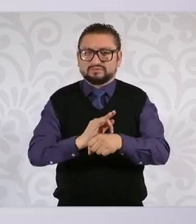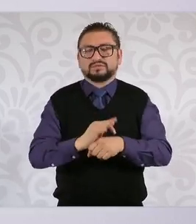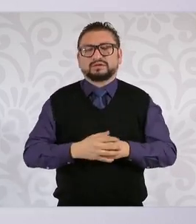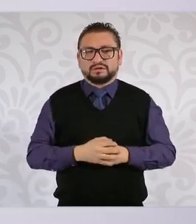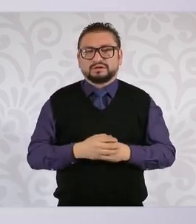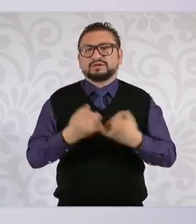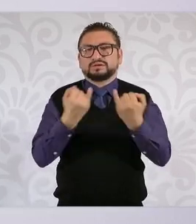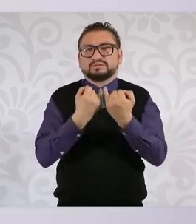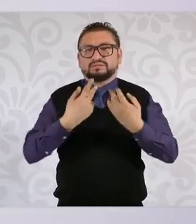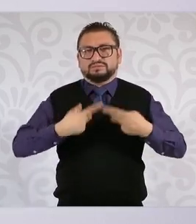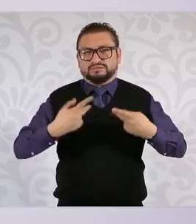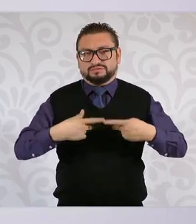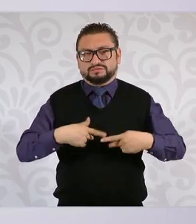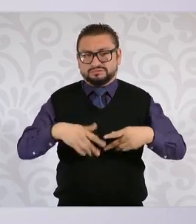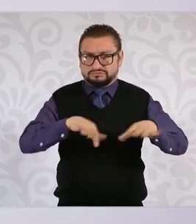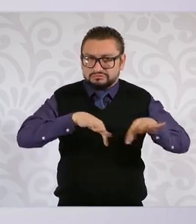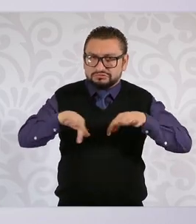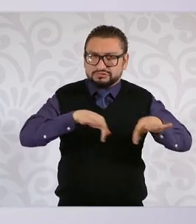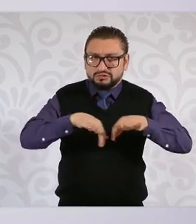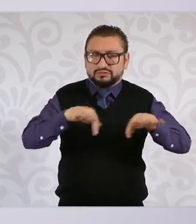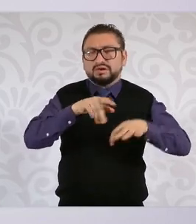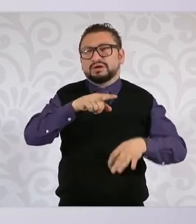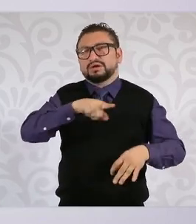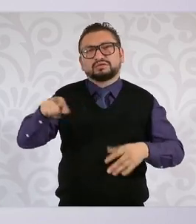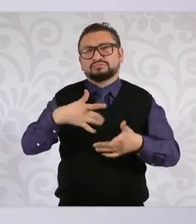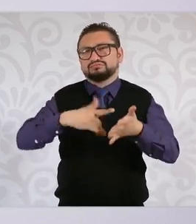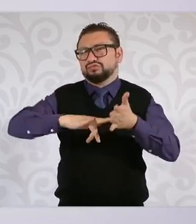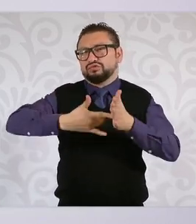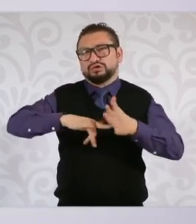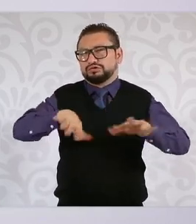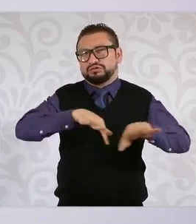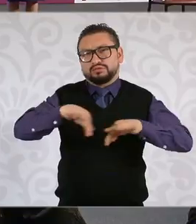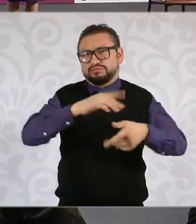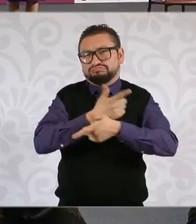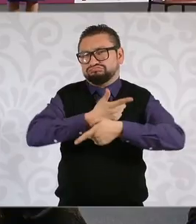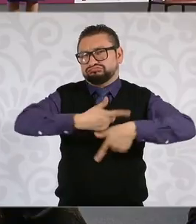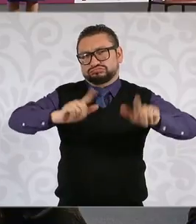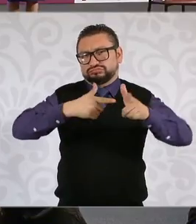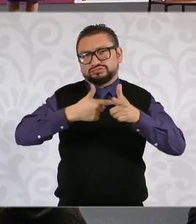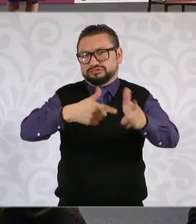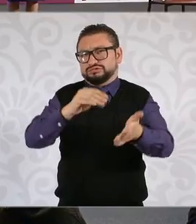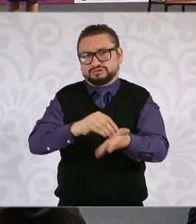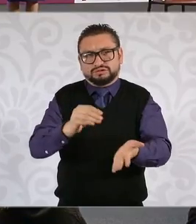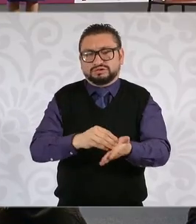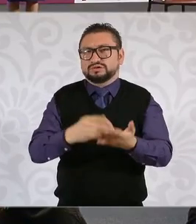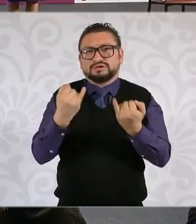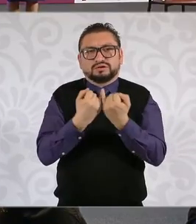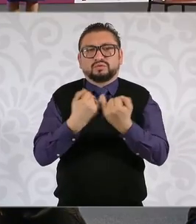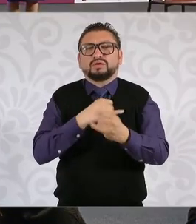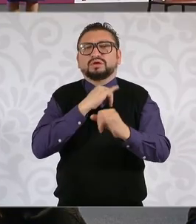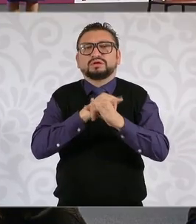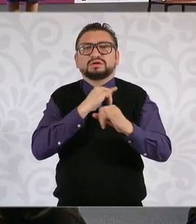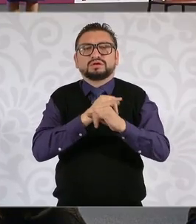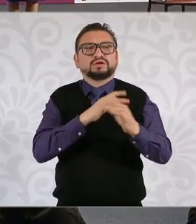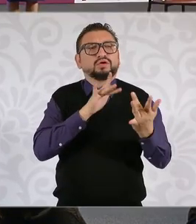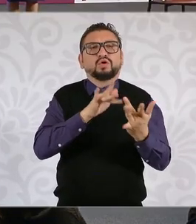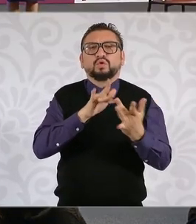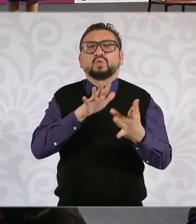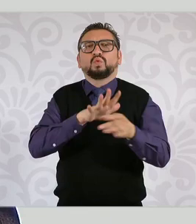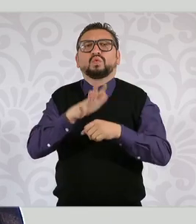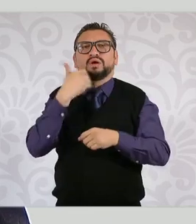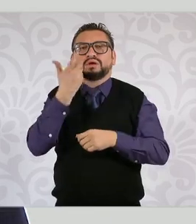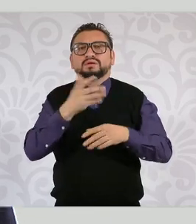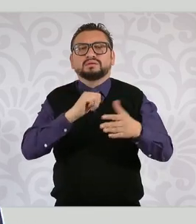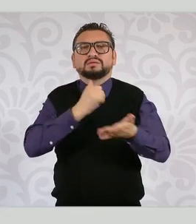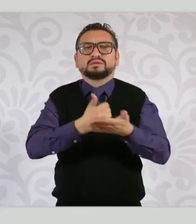personas trabajadoras seguirán escogiendo sus horarios de trabajo, así como la o las plataformas en las cuales van a trabajar.